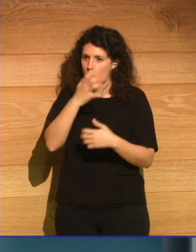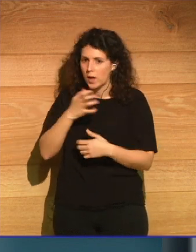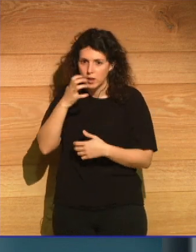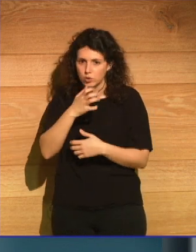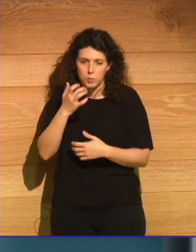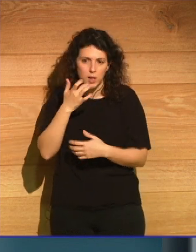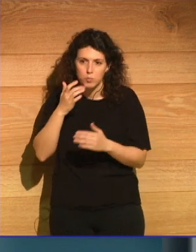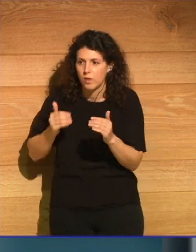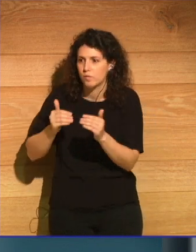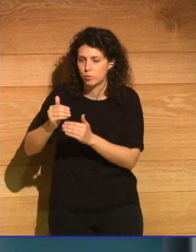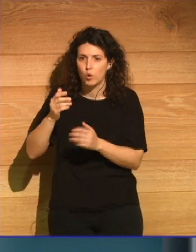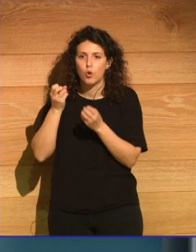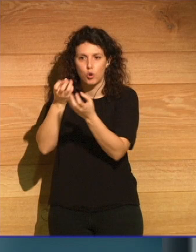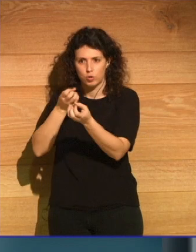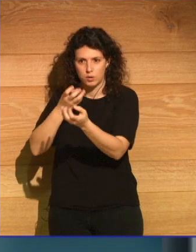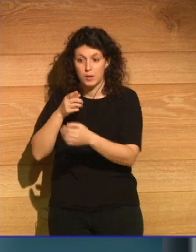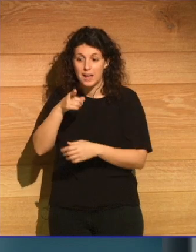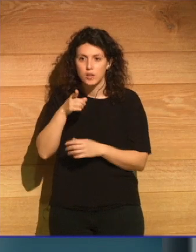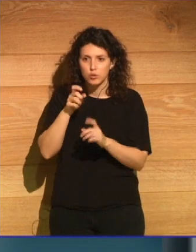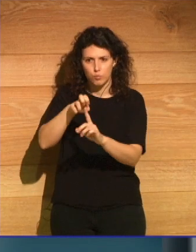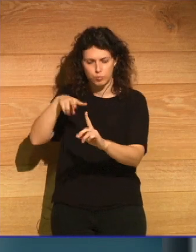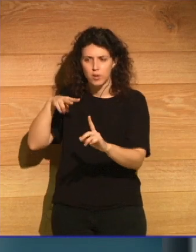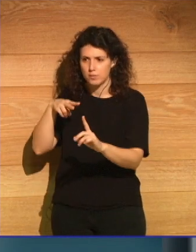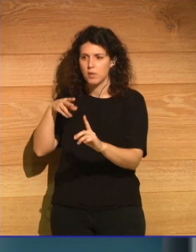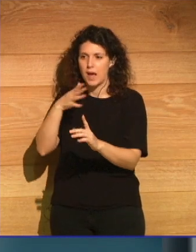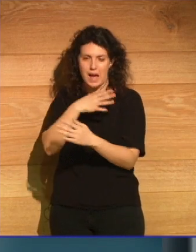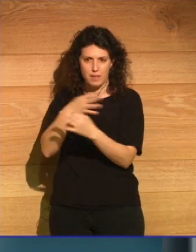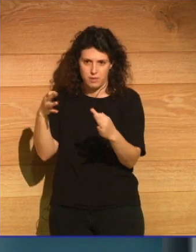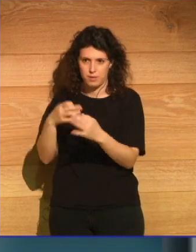contamos al futuro. Esto me parecía un enfoque muy apropiado.